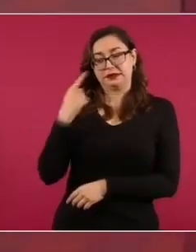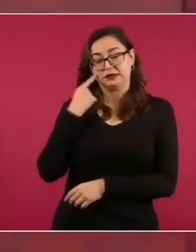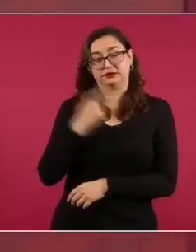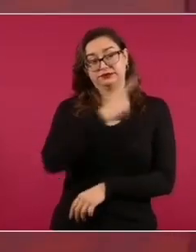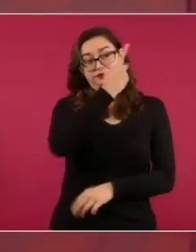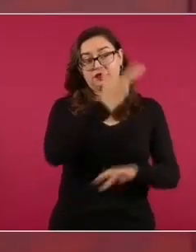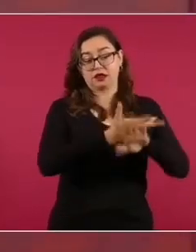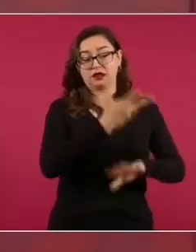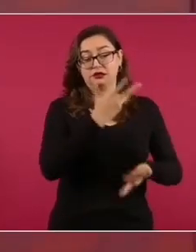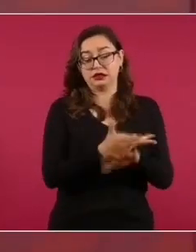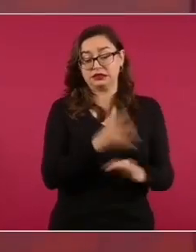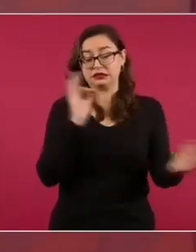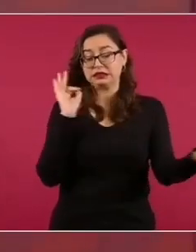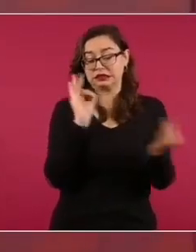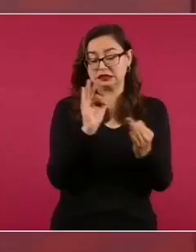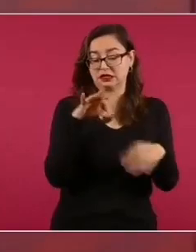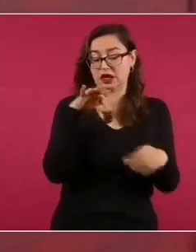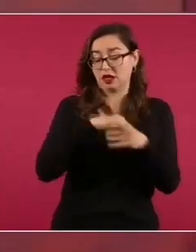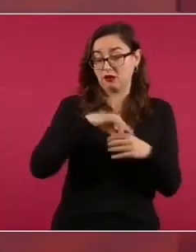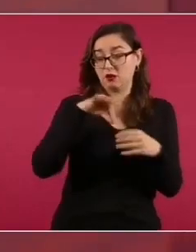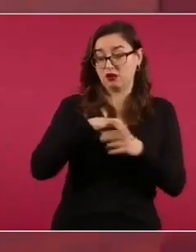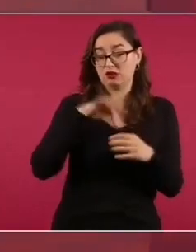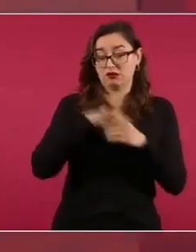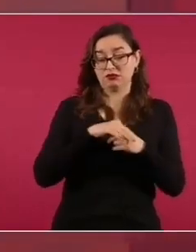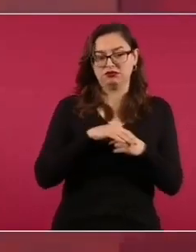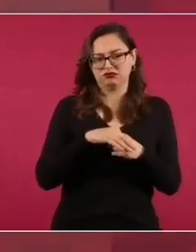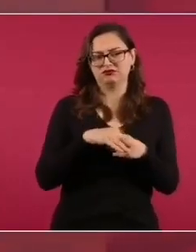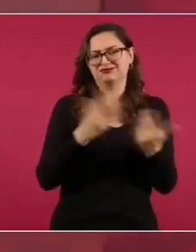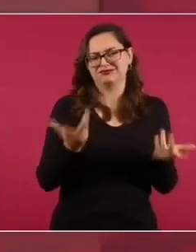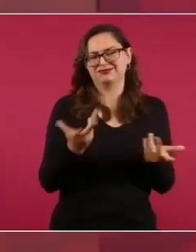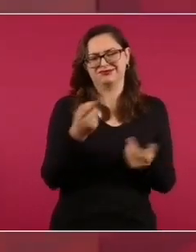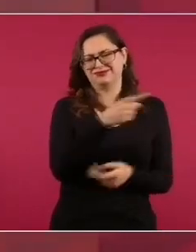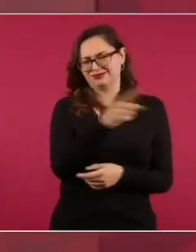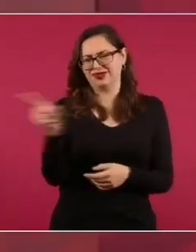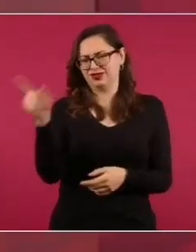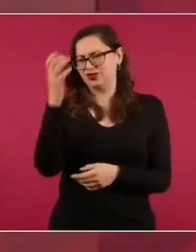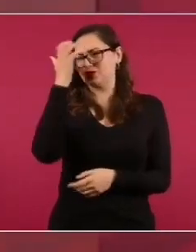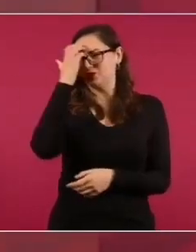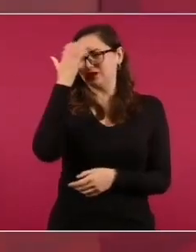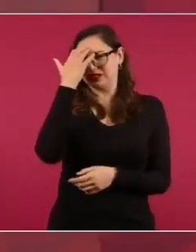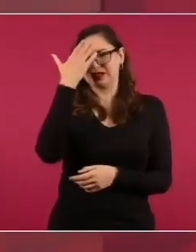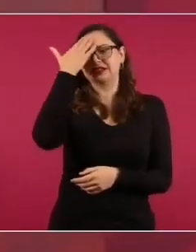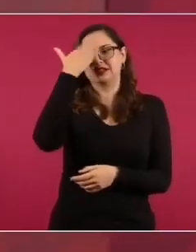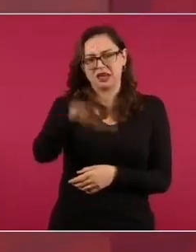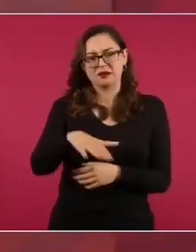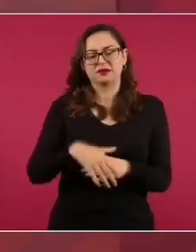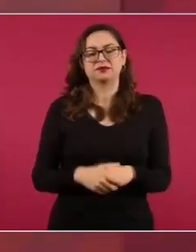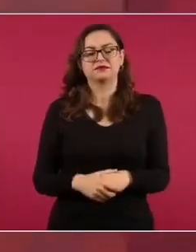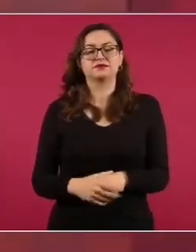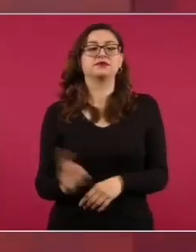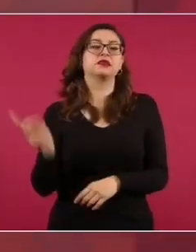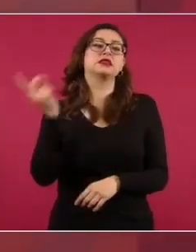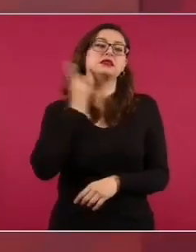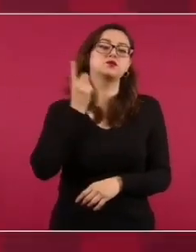un diputado, un senador de